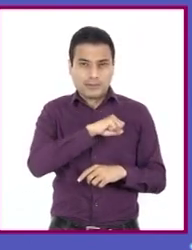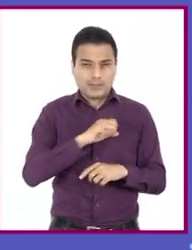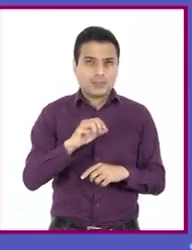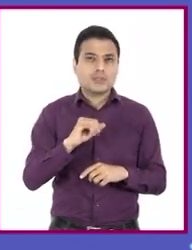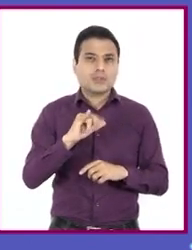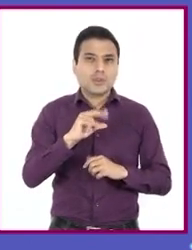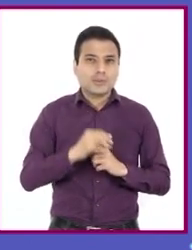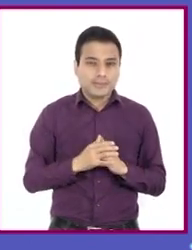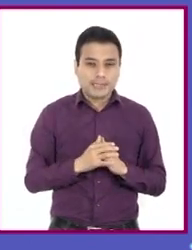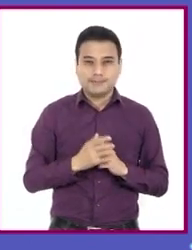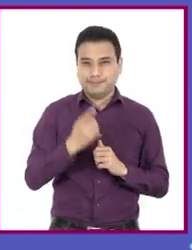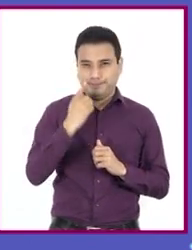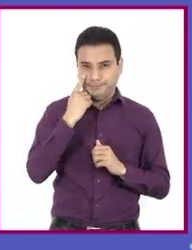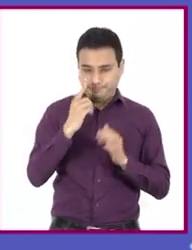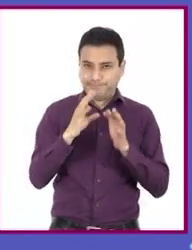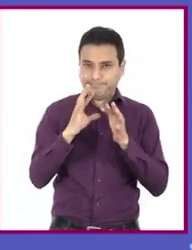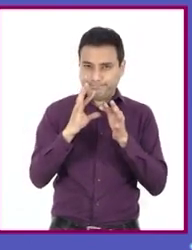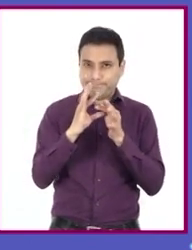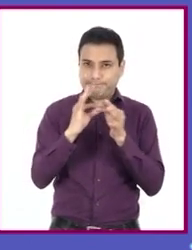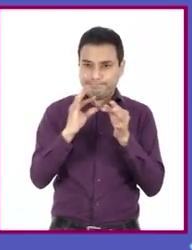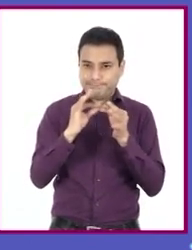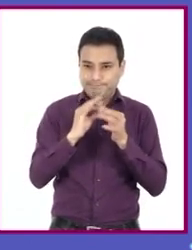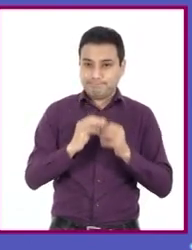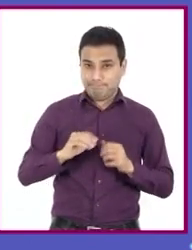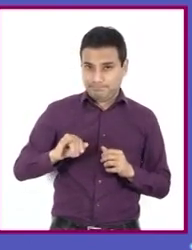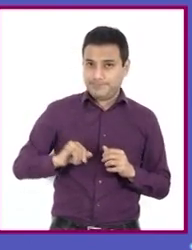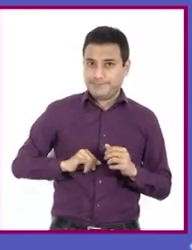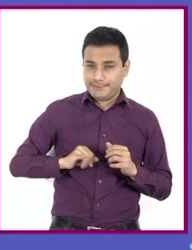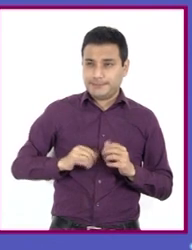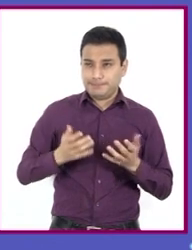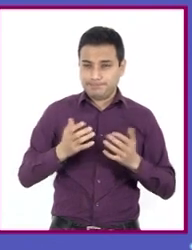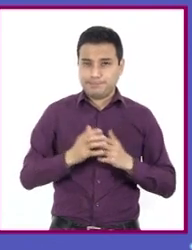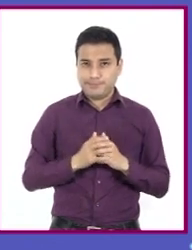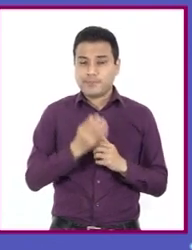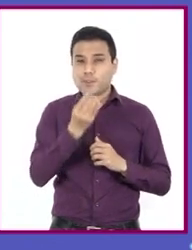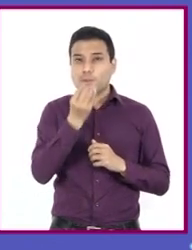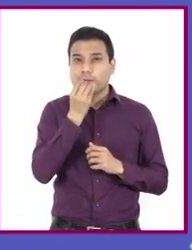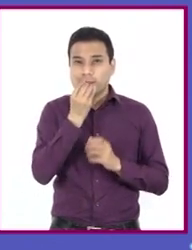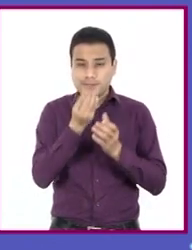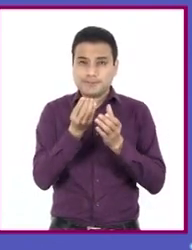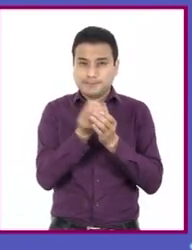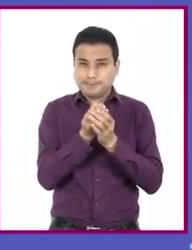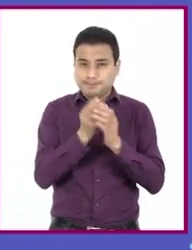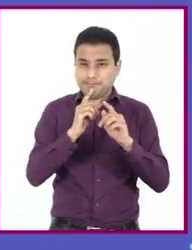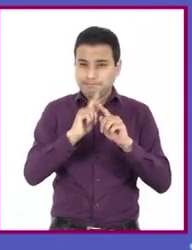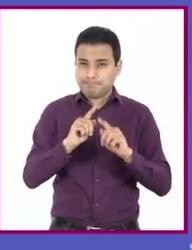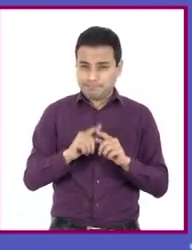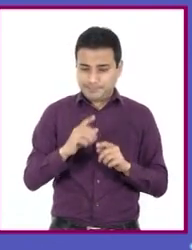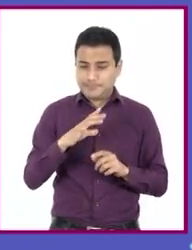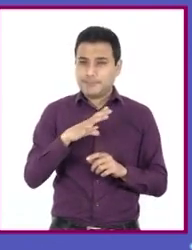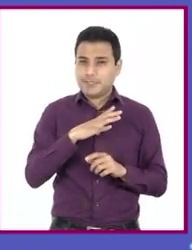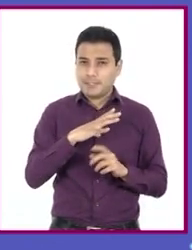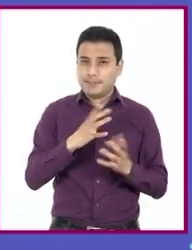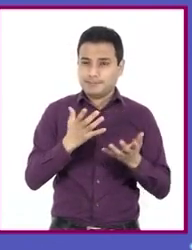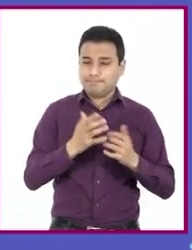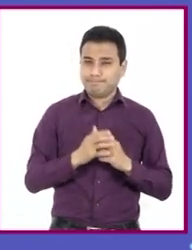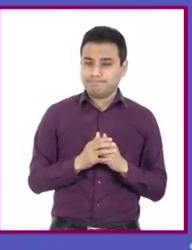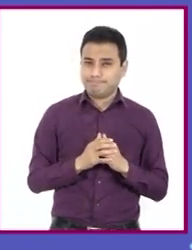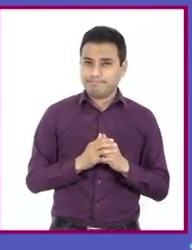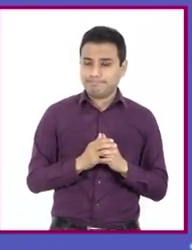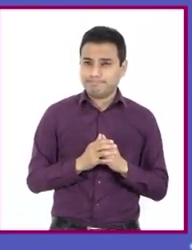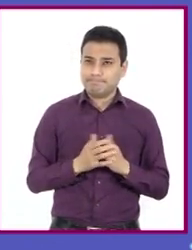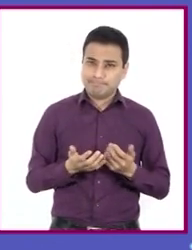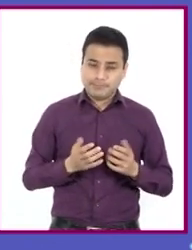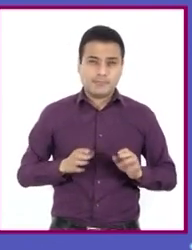Claro, mira, es muy importante lo que dice, la clasificación de los alimentos, ¿no? Porque según esta clasificación tenemos características